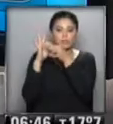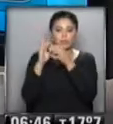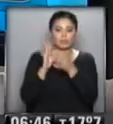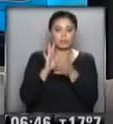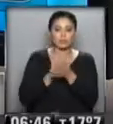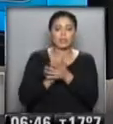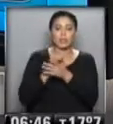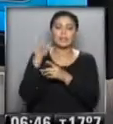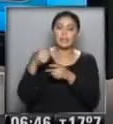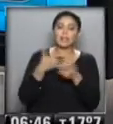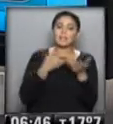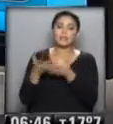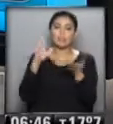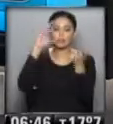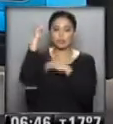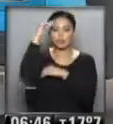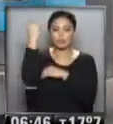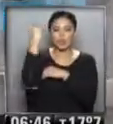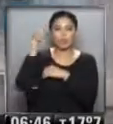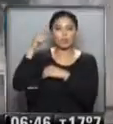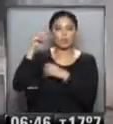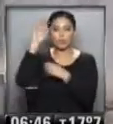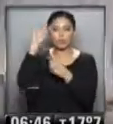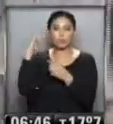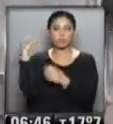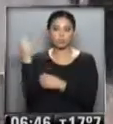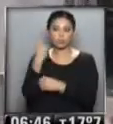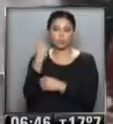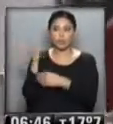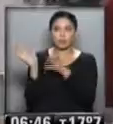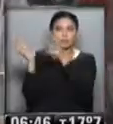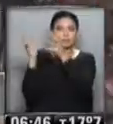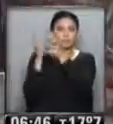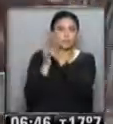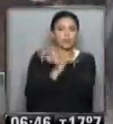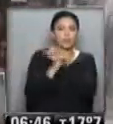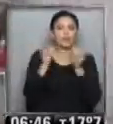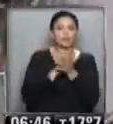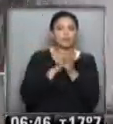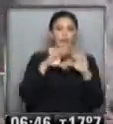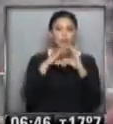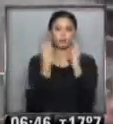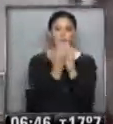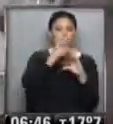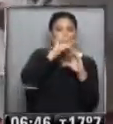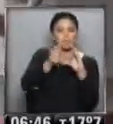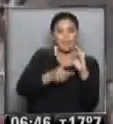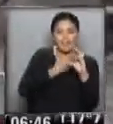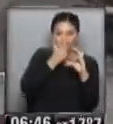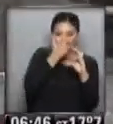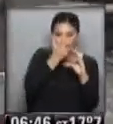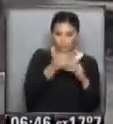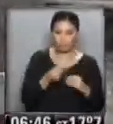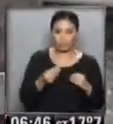...junto con el Servicio Meteorológico Nacional, han elaborado un informe sobre el calentamiento global... ...es que la temperatura